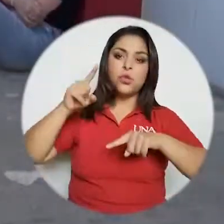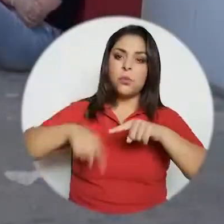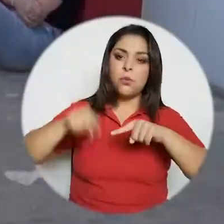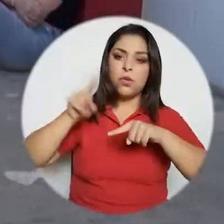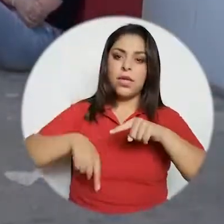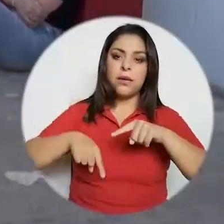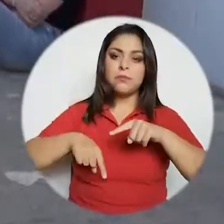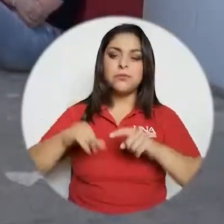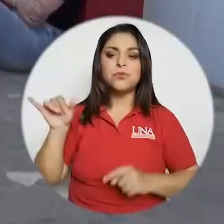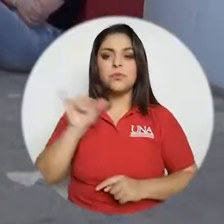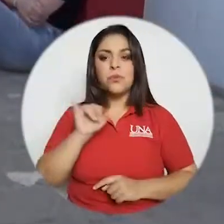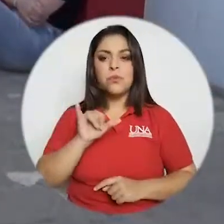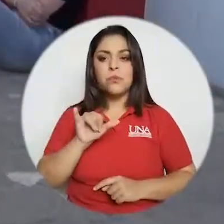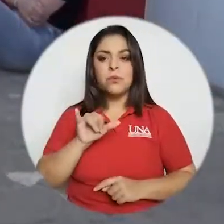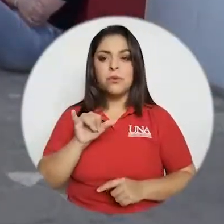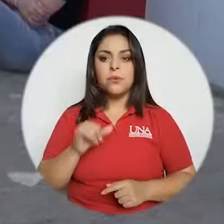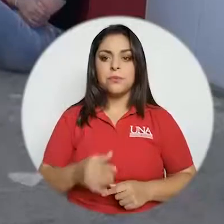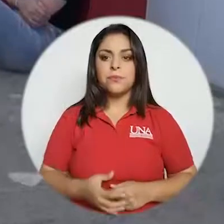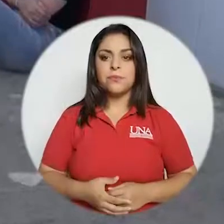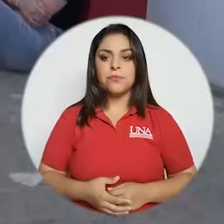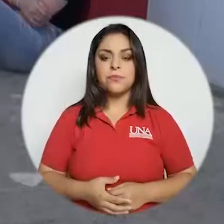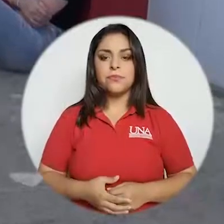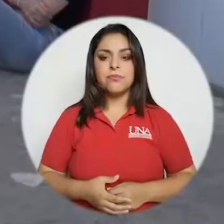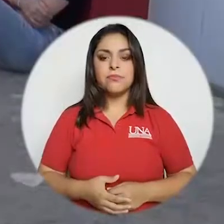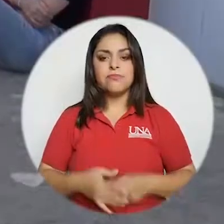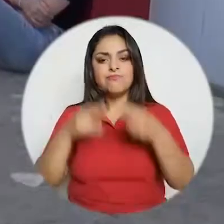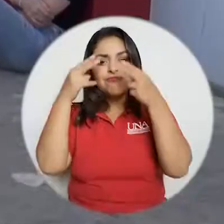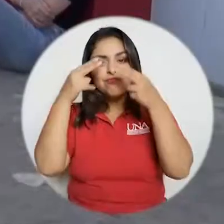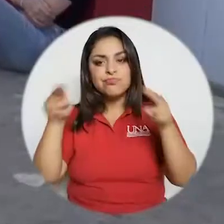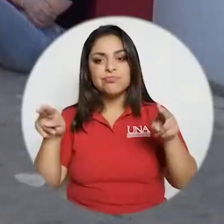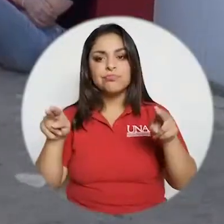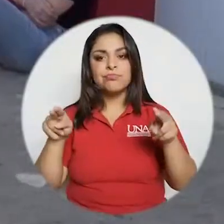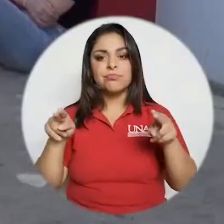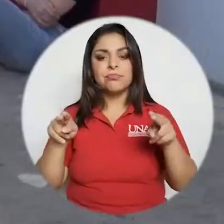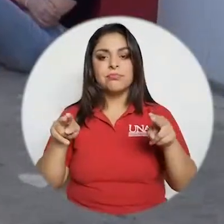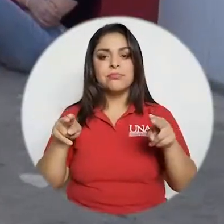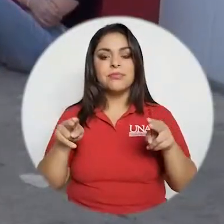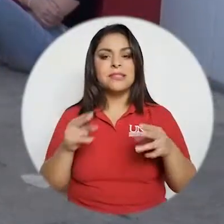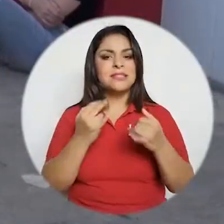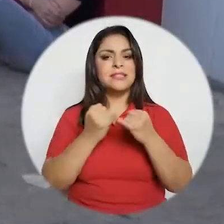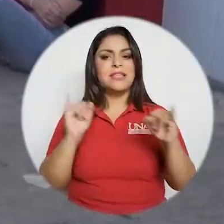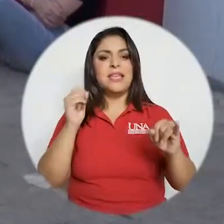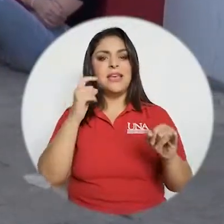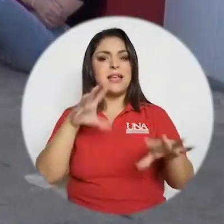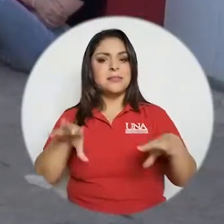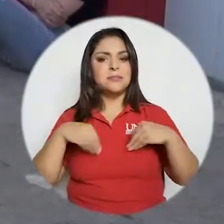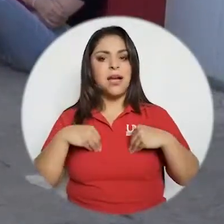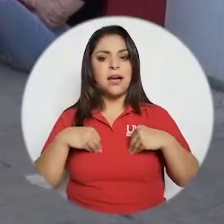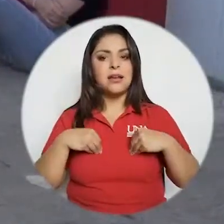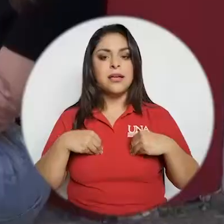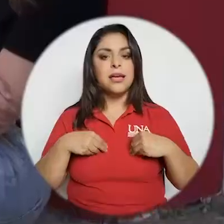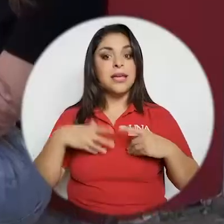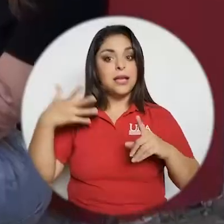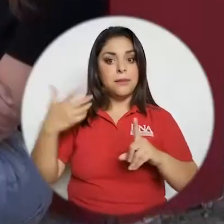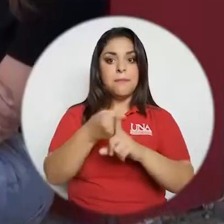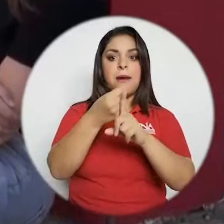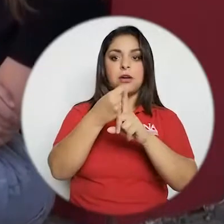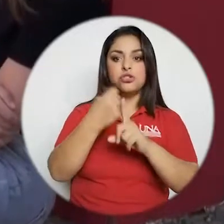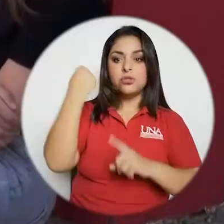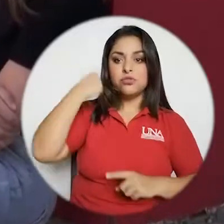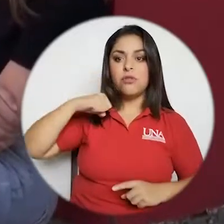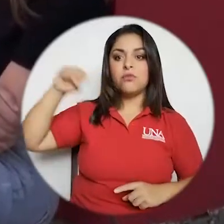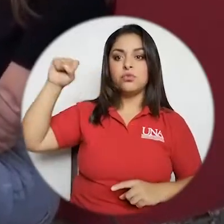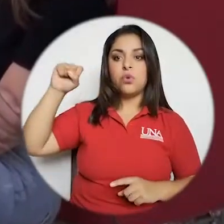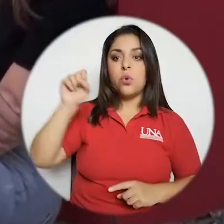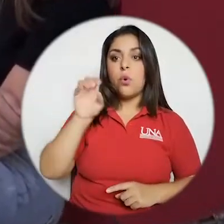podemos ser absolutamente en este caso ingenuos en reconocer o en aceptar que